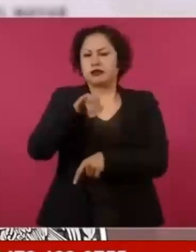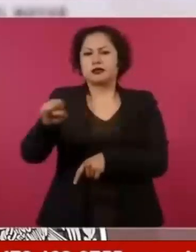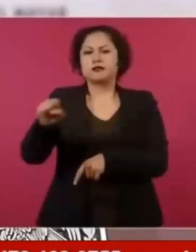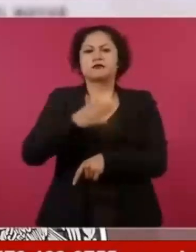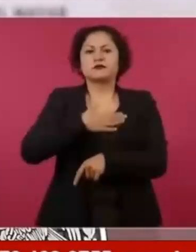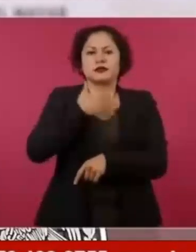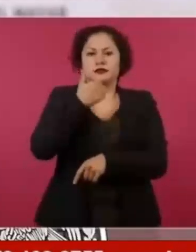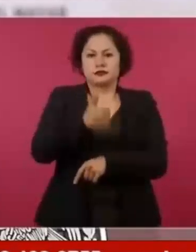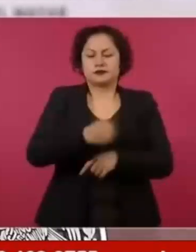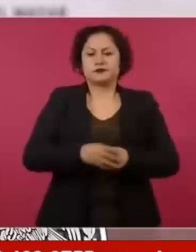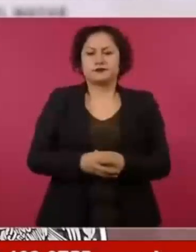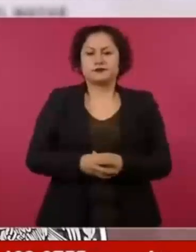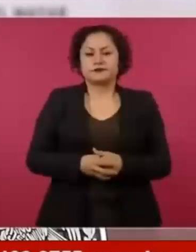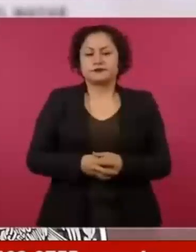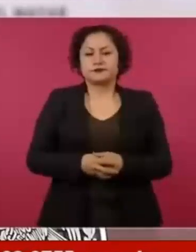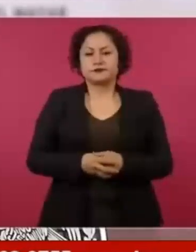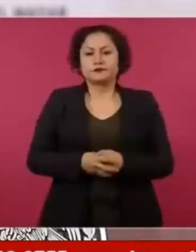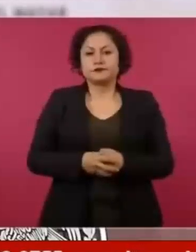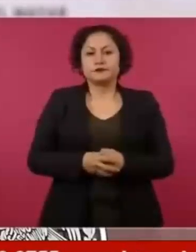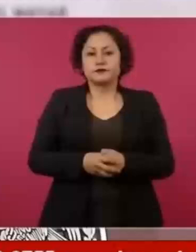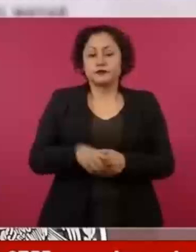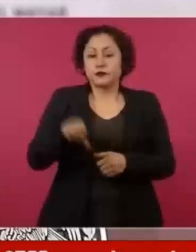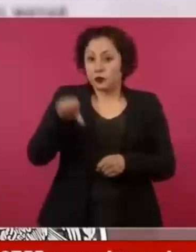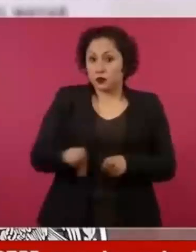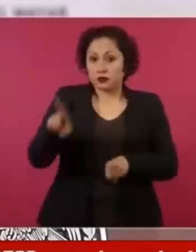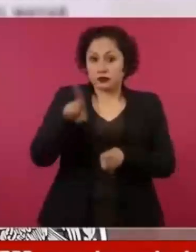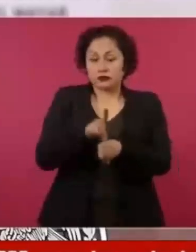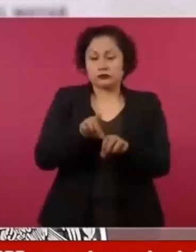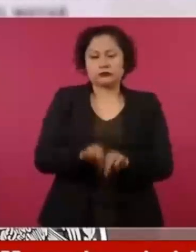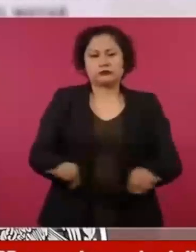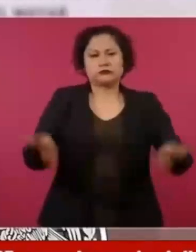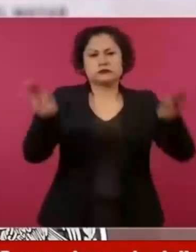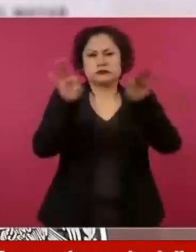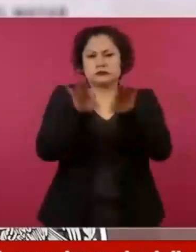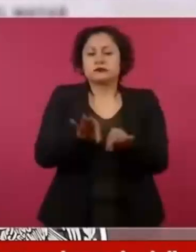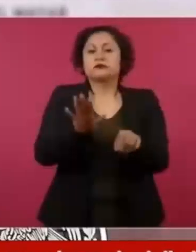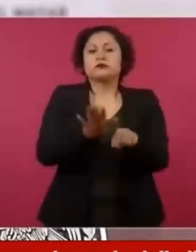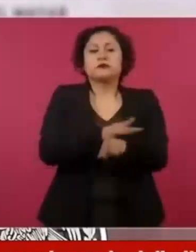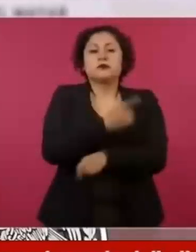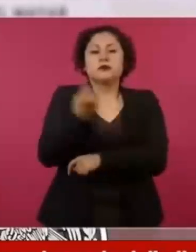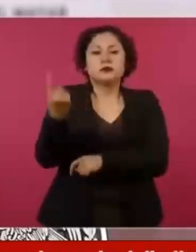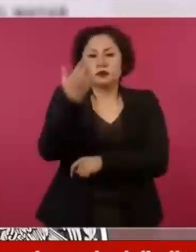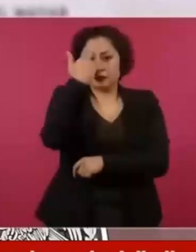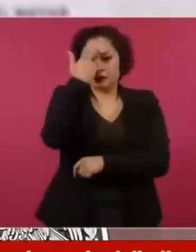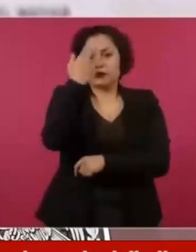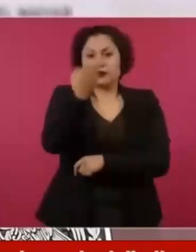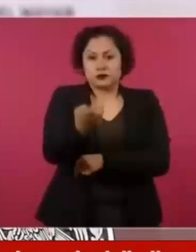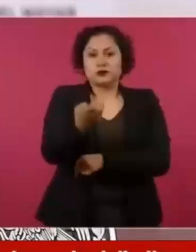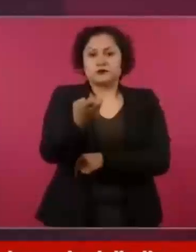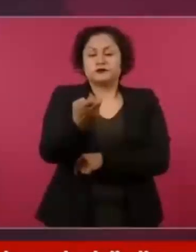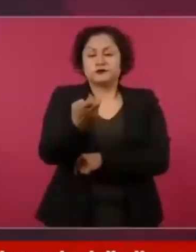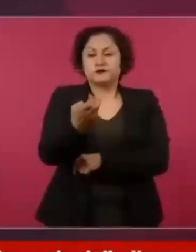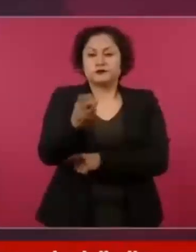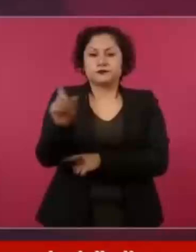en 23 estados afiliados al Sistema de Salud Federalizado